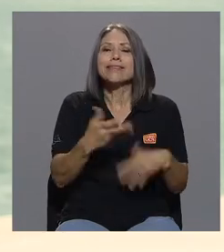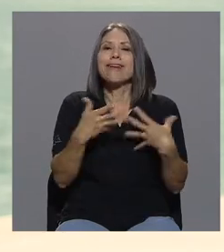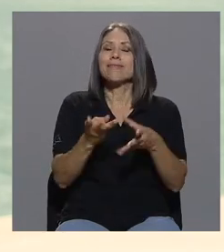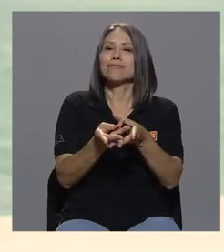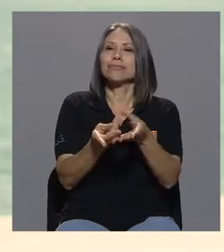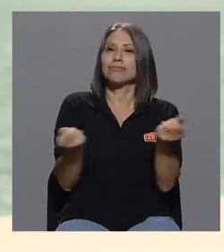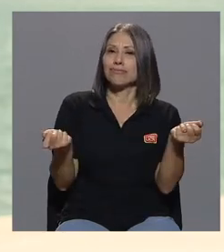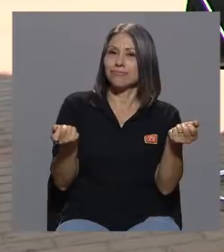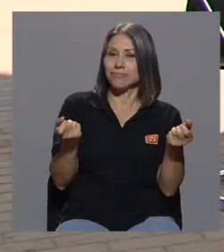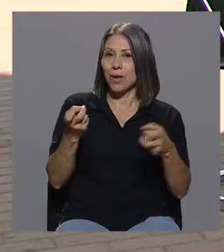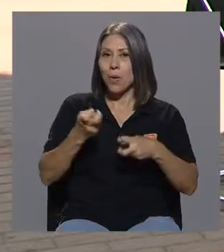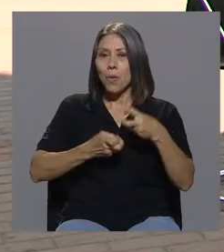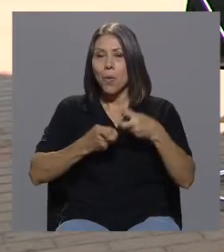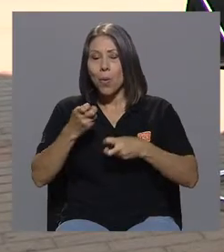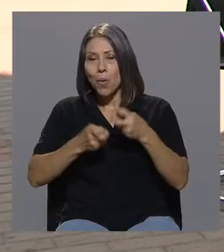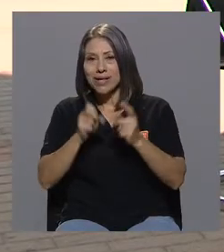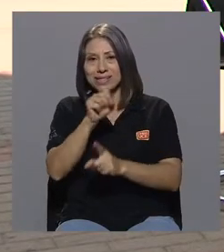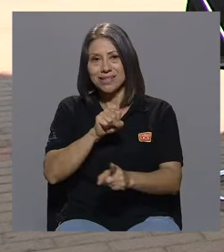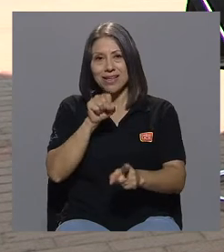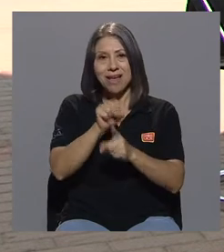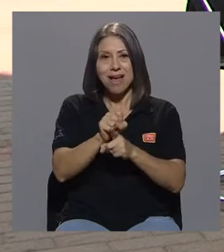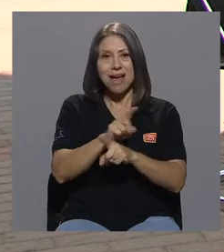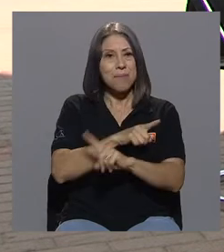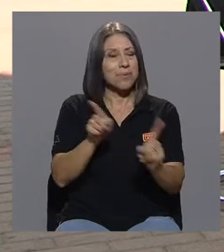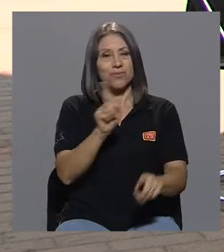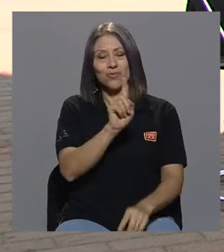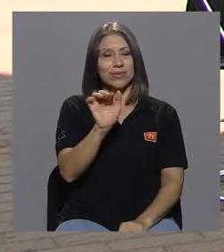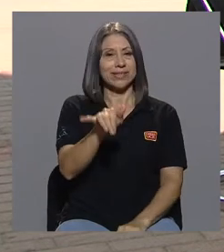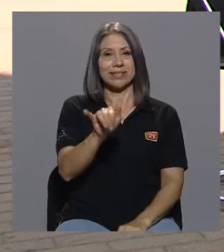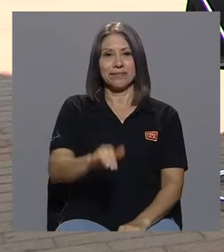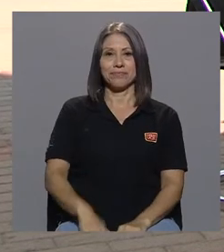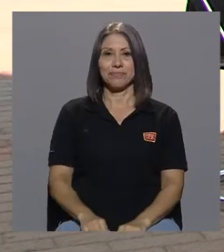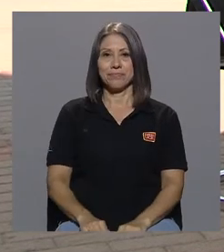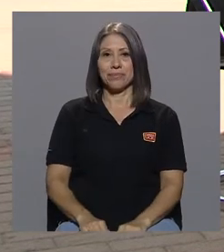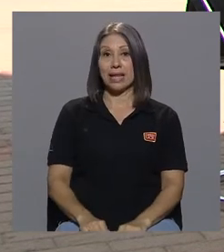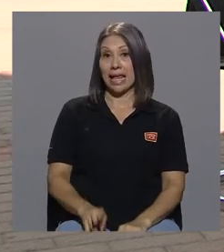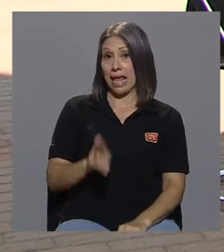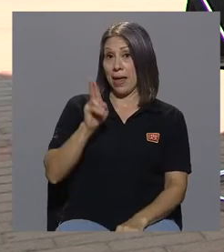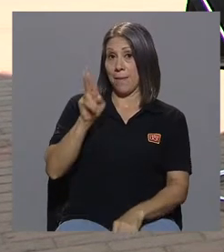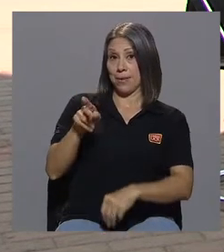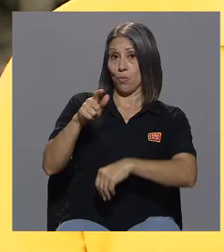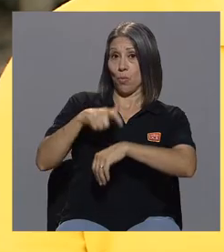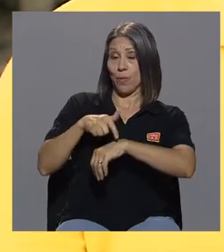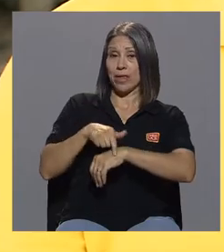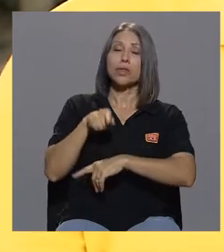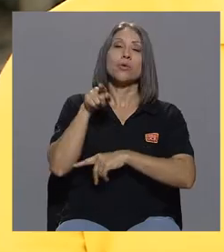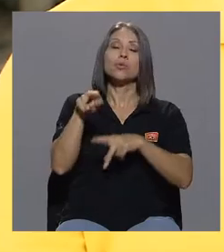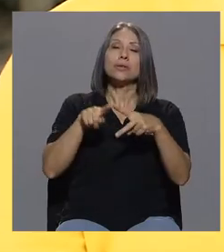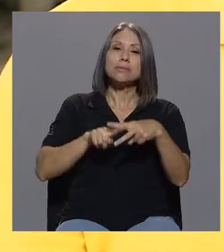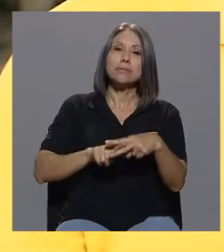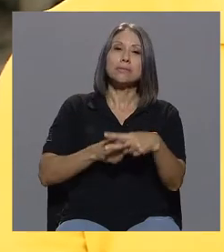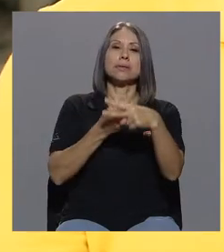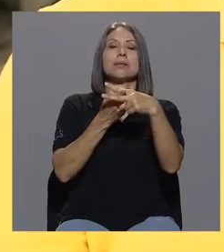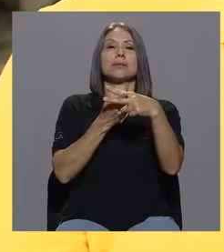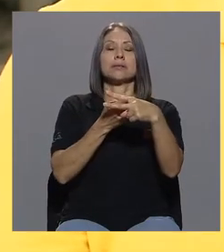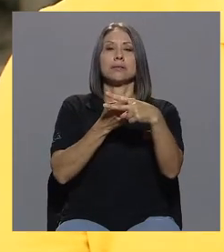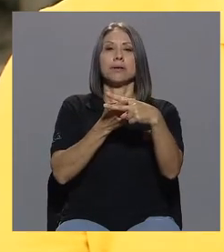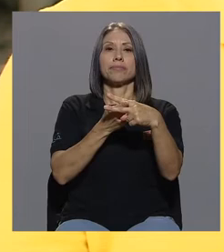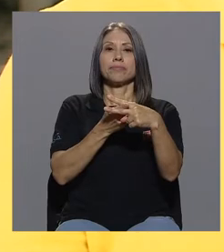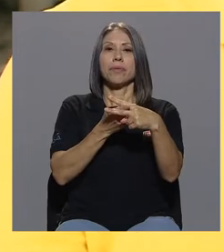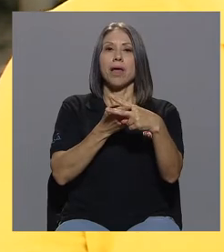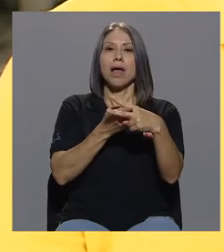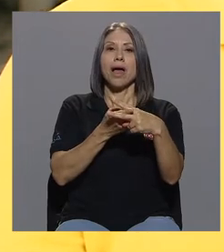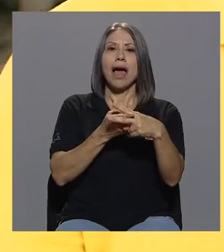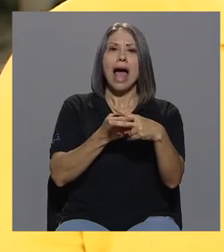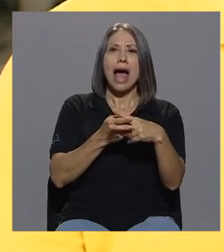realidades. Y no es así. Y en ese mismo momento usted empieza, digamos, a tener una persona muy